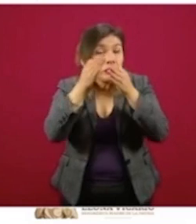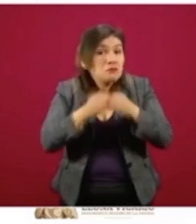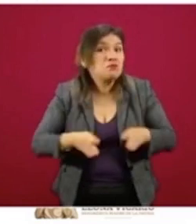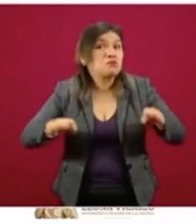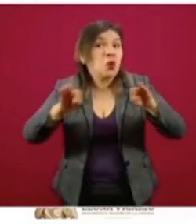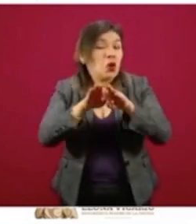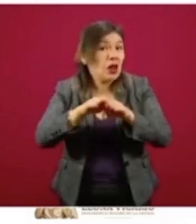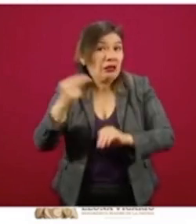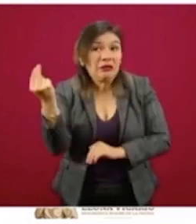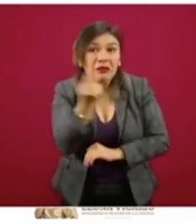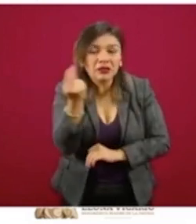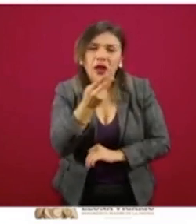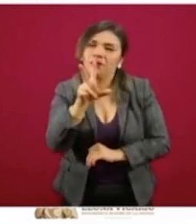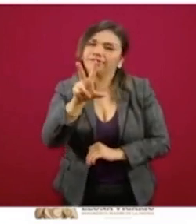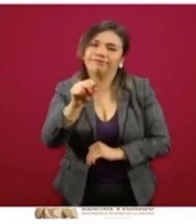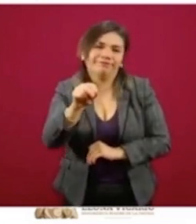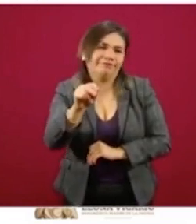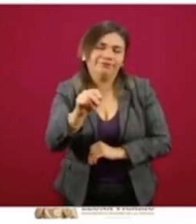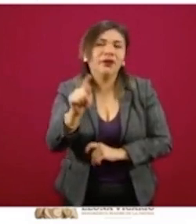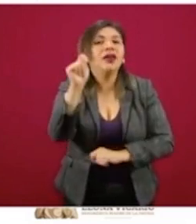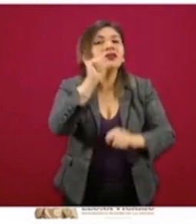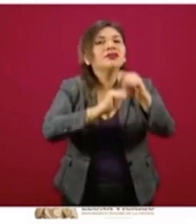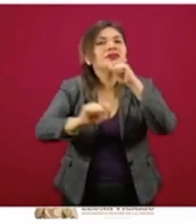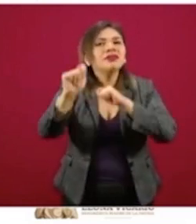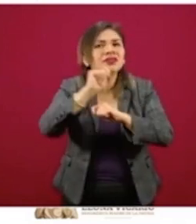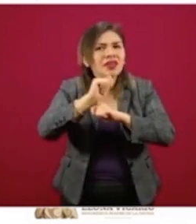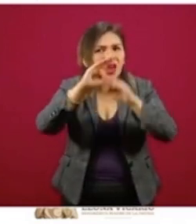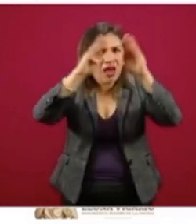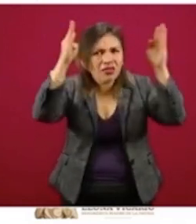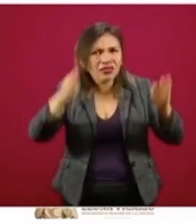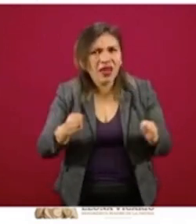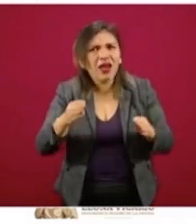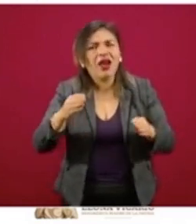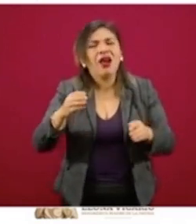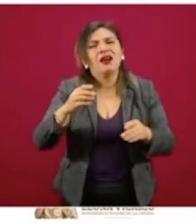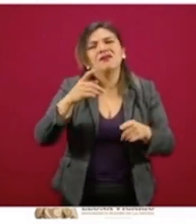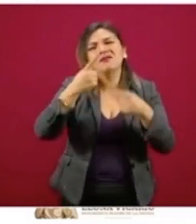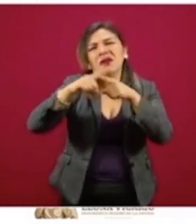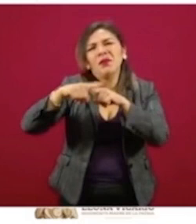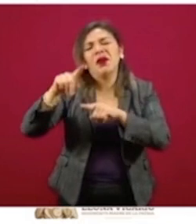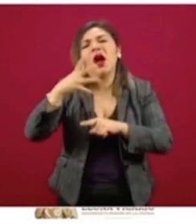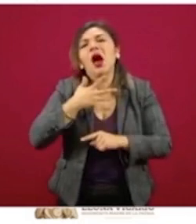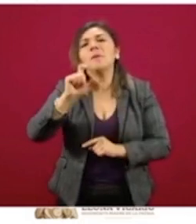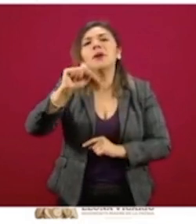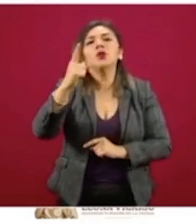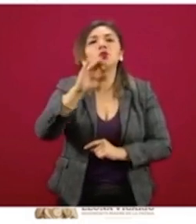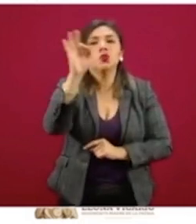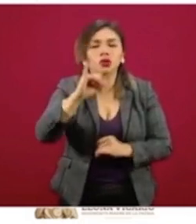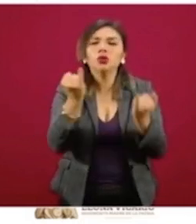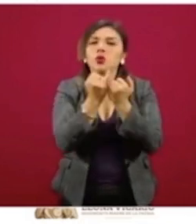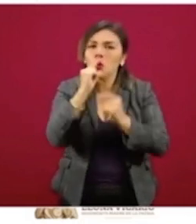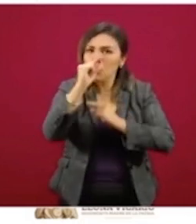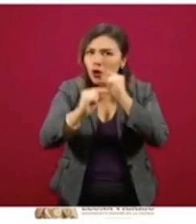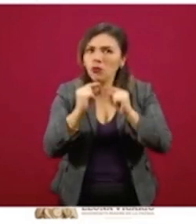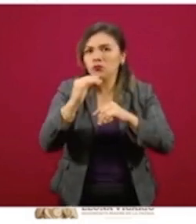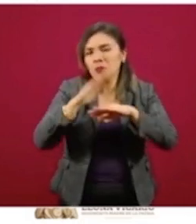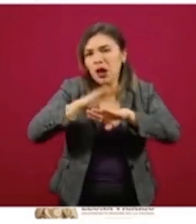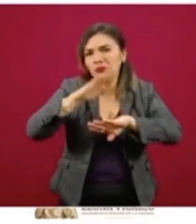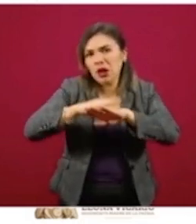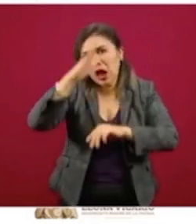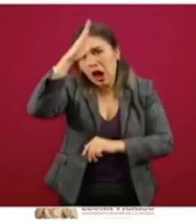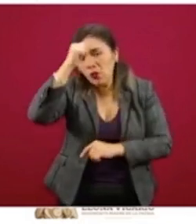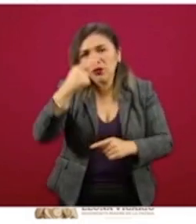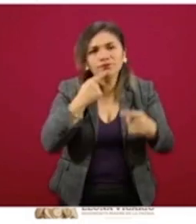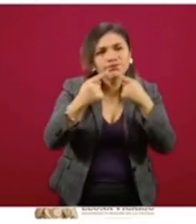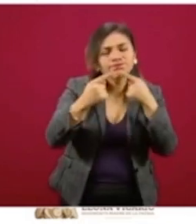esencial. El caso de las tiendas departamentales, 21 por ciento, también con varios avances, acuerdos y compromisos